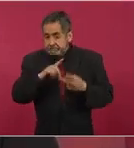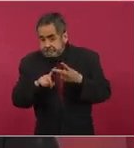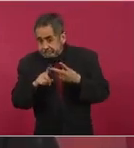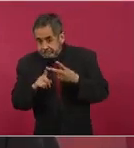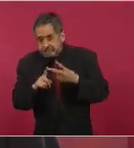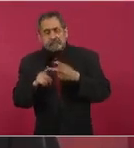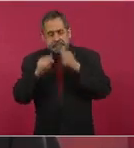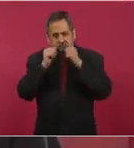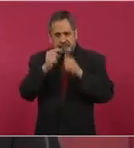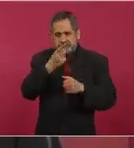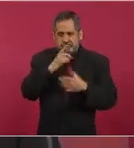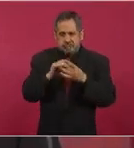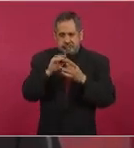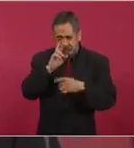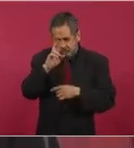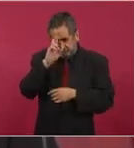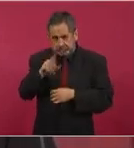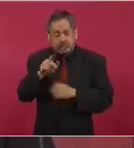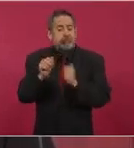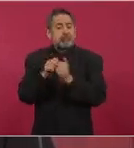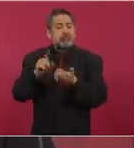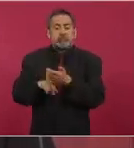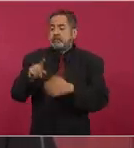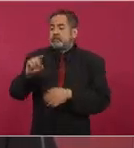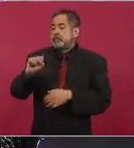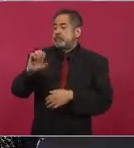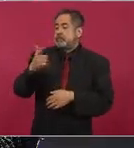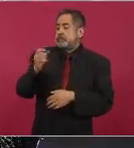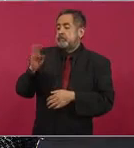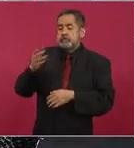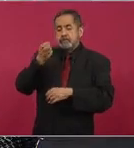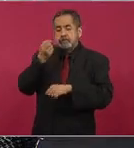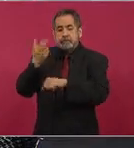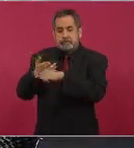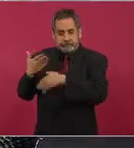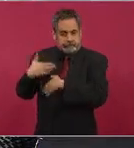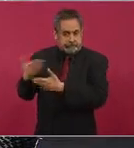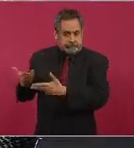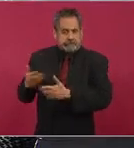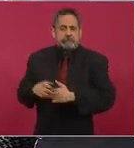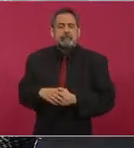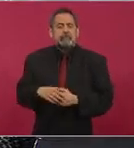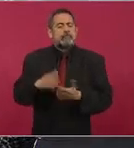planteando con el secretario de Gobernación. Muy bien.